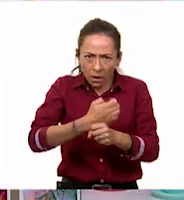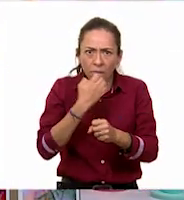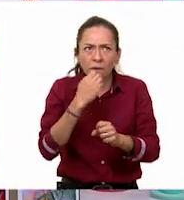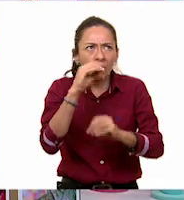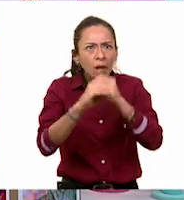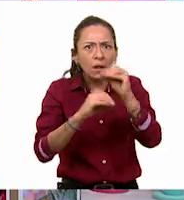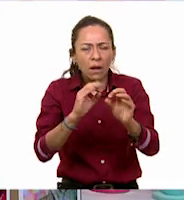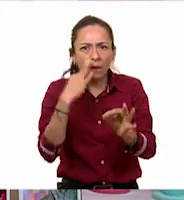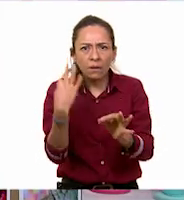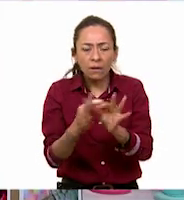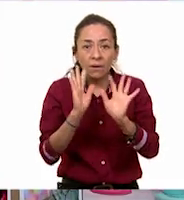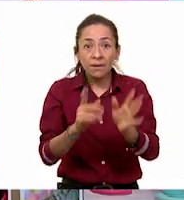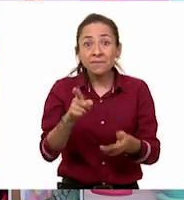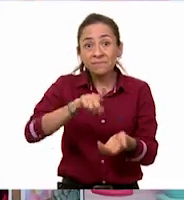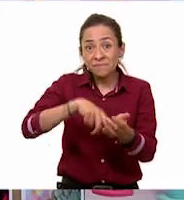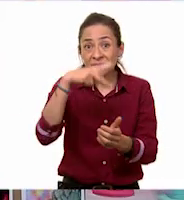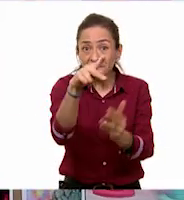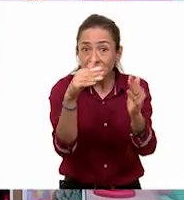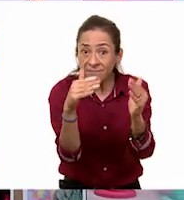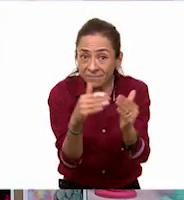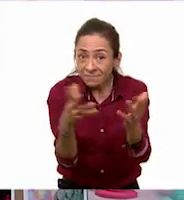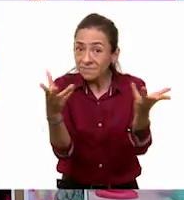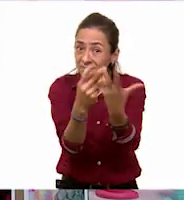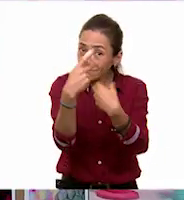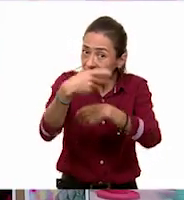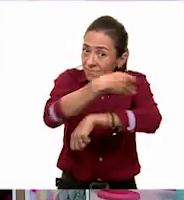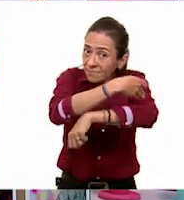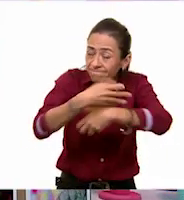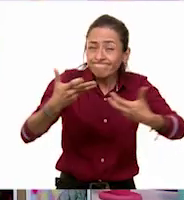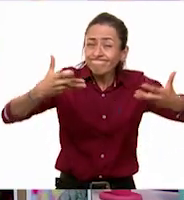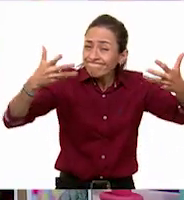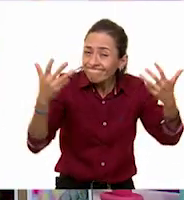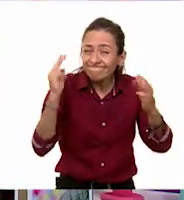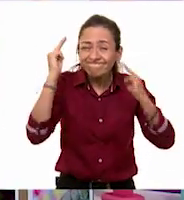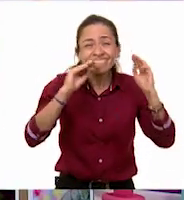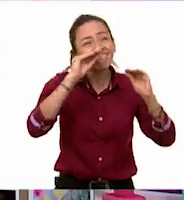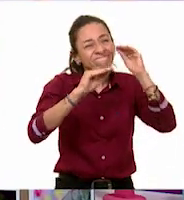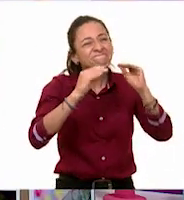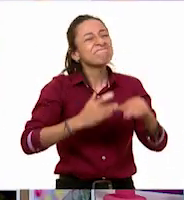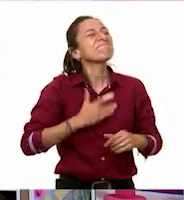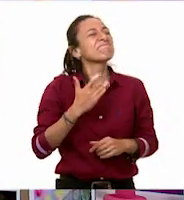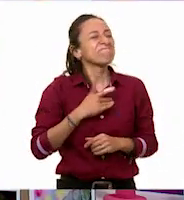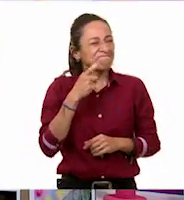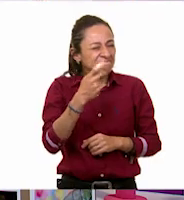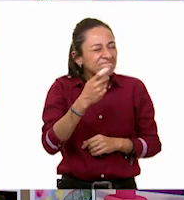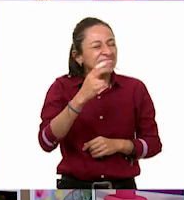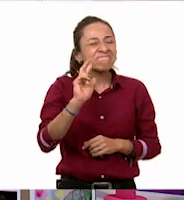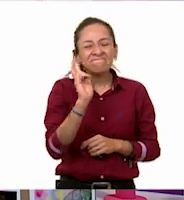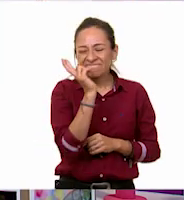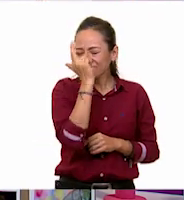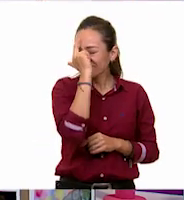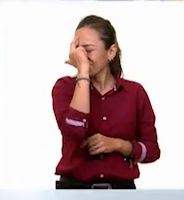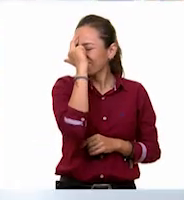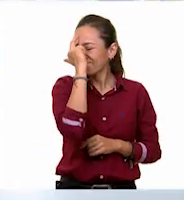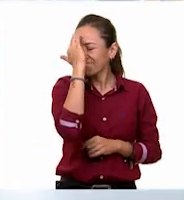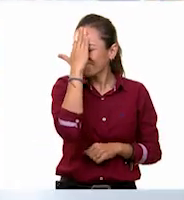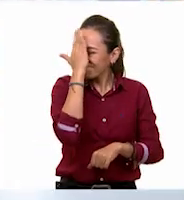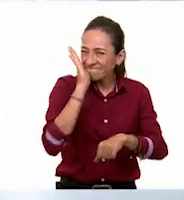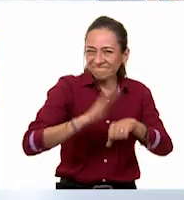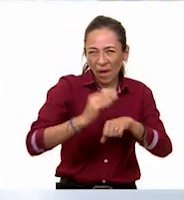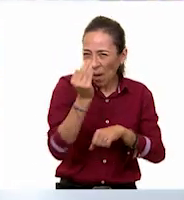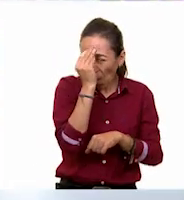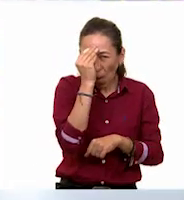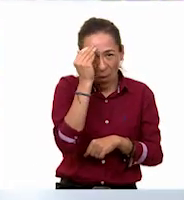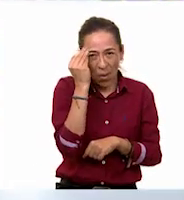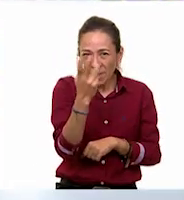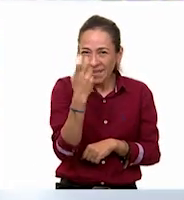armen su museo con su familia. Estoy seguro que va a ser una experiencia inolvidable y se van a divertir mucho. Estoy segura que sí. A mí